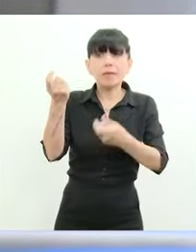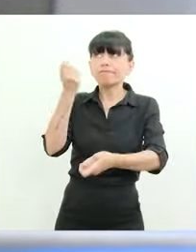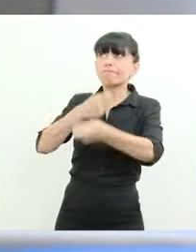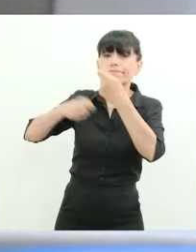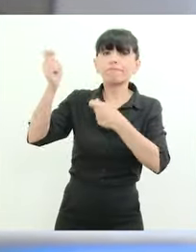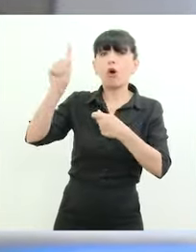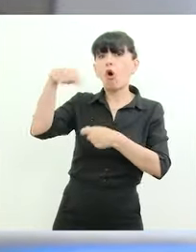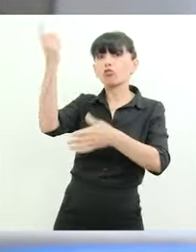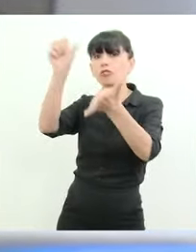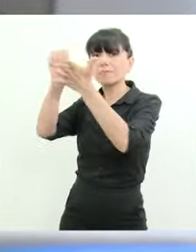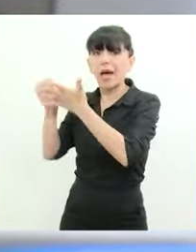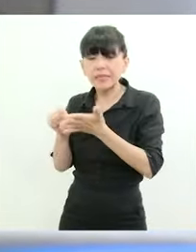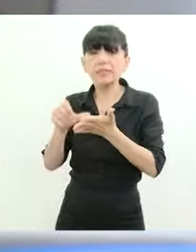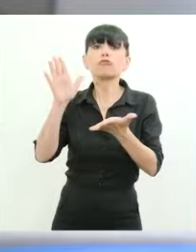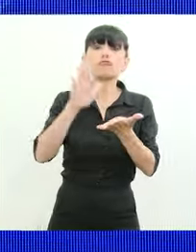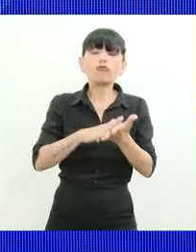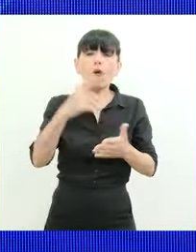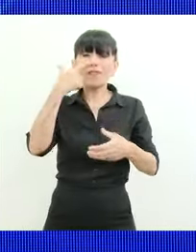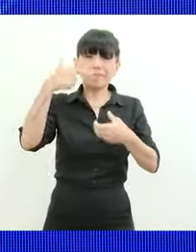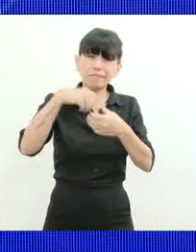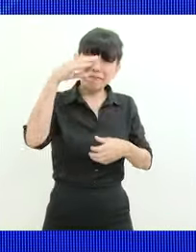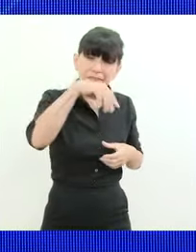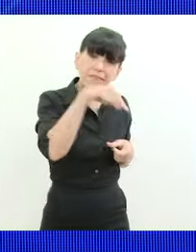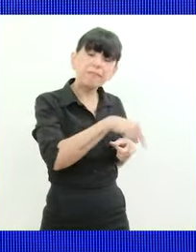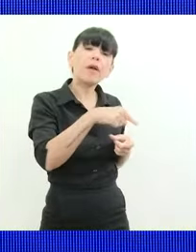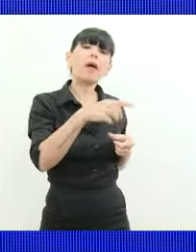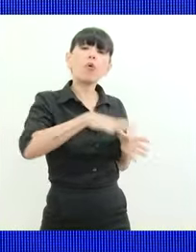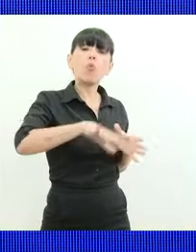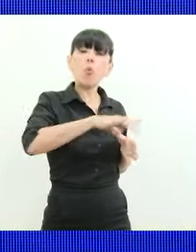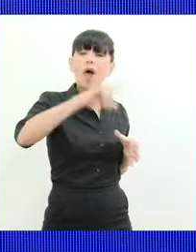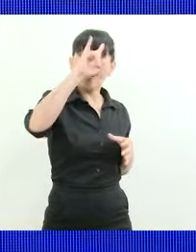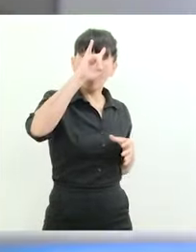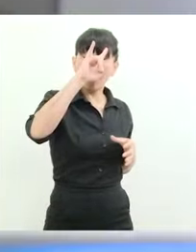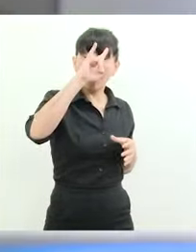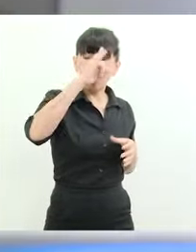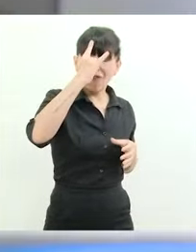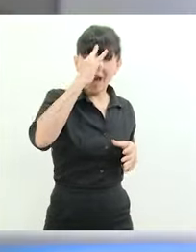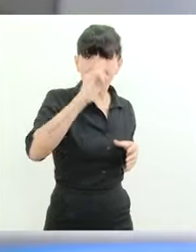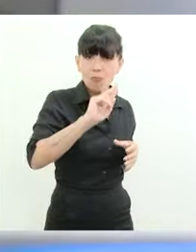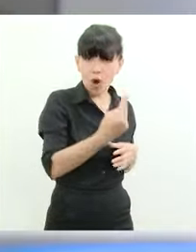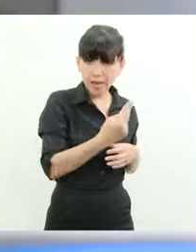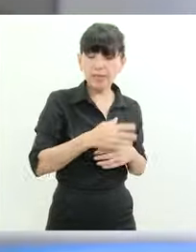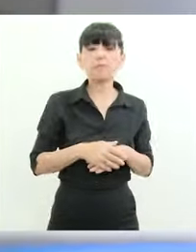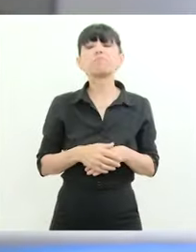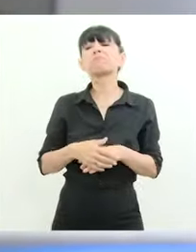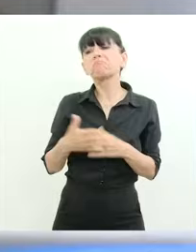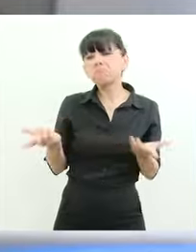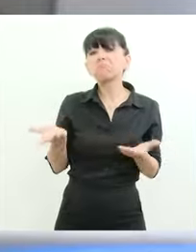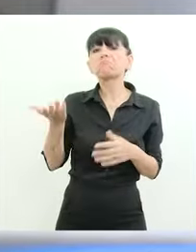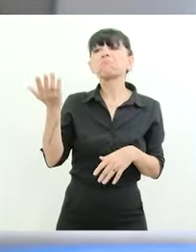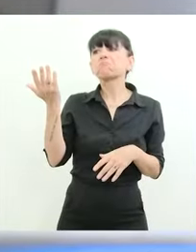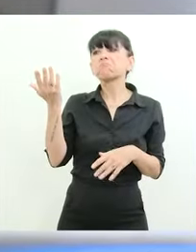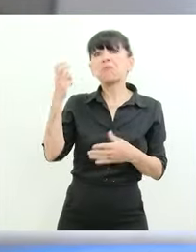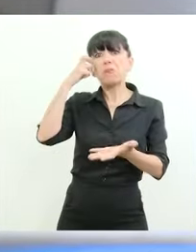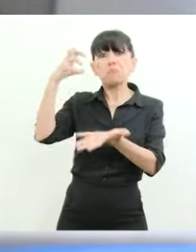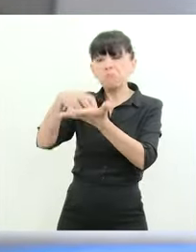yacimientos de vaca muerta. Esta ley de GNL tiene sanción de diputados de hace muy poquitito, pese a que está hace varios meses, y